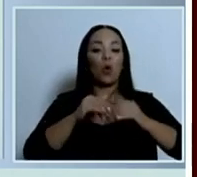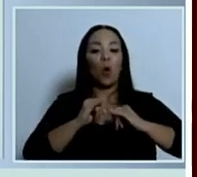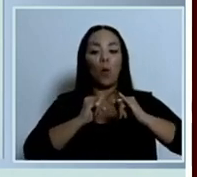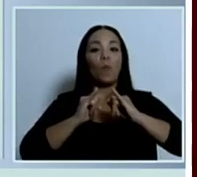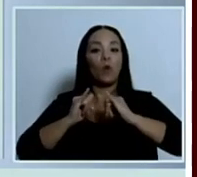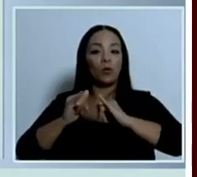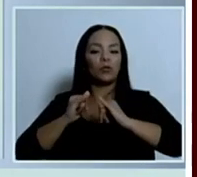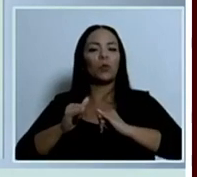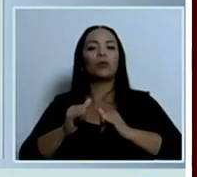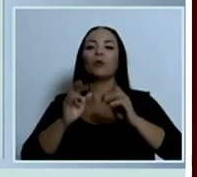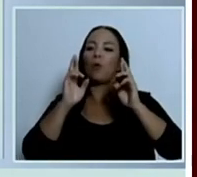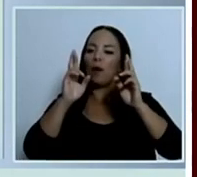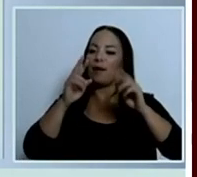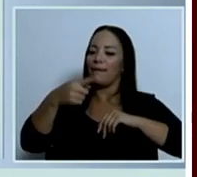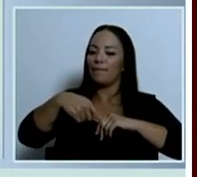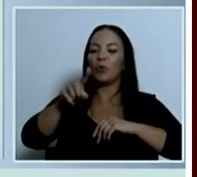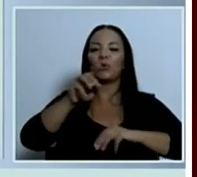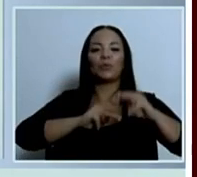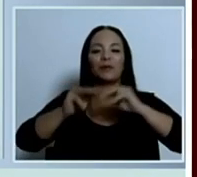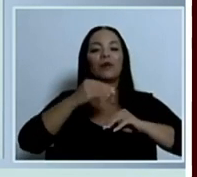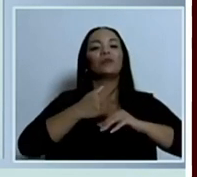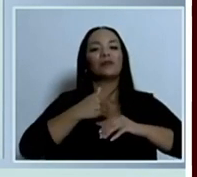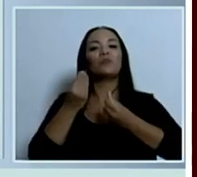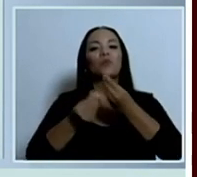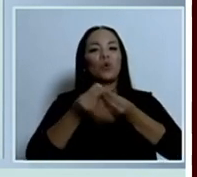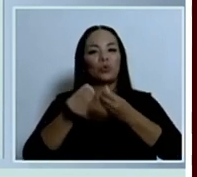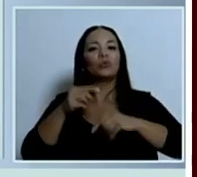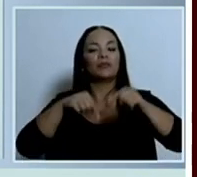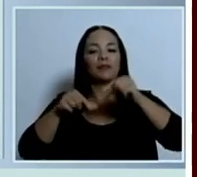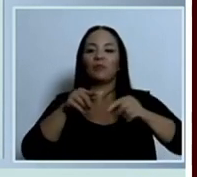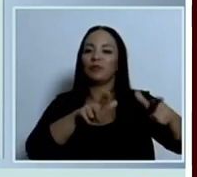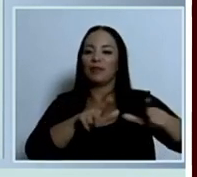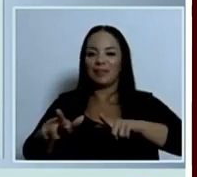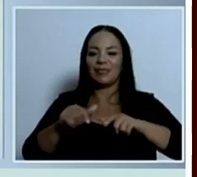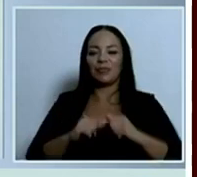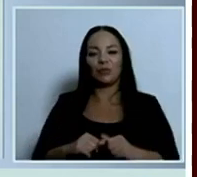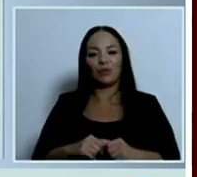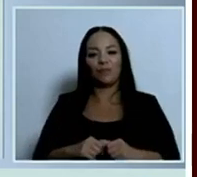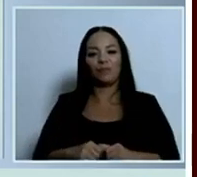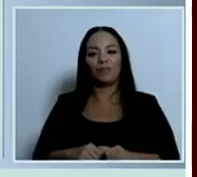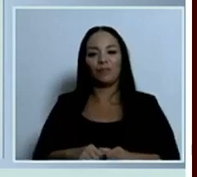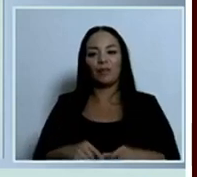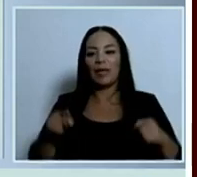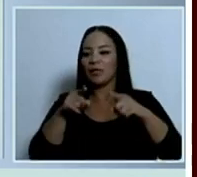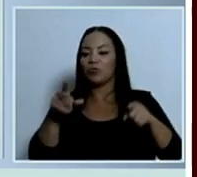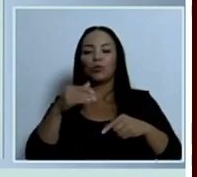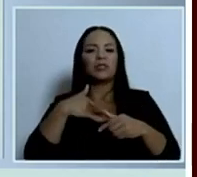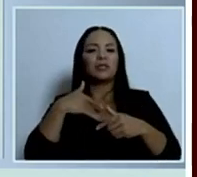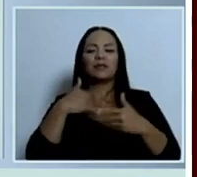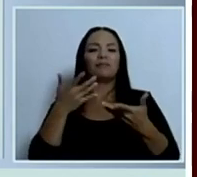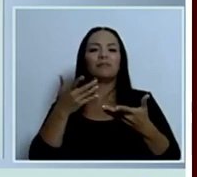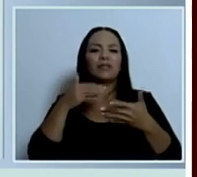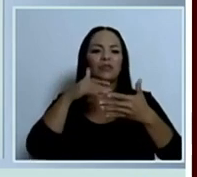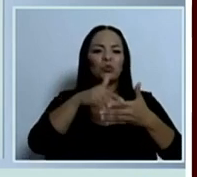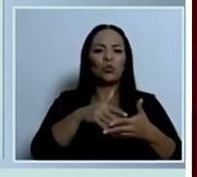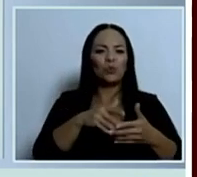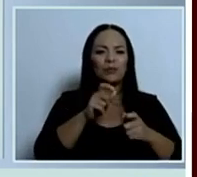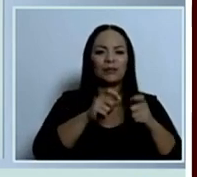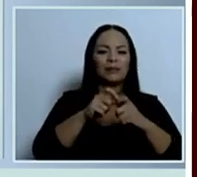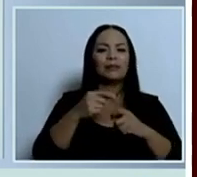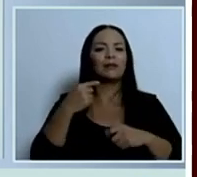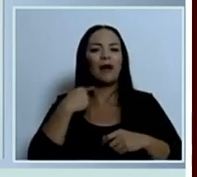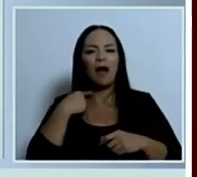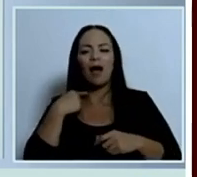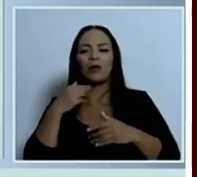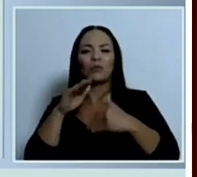pronto ya en el mercado podamos ver de estos productos que al no tener estudios específicos y caros y costosos para las empresas